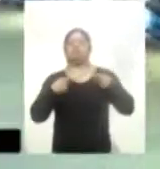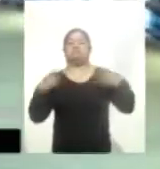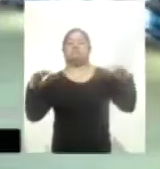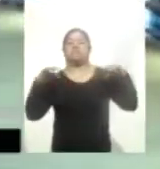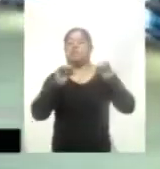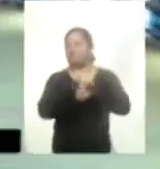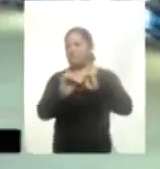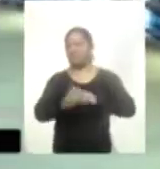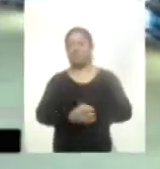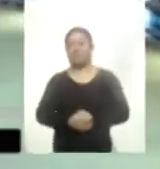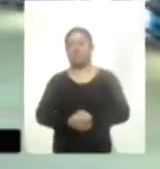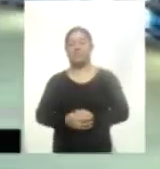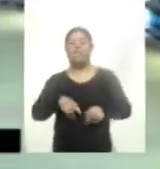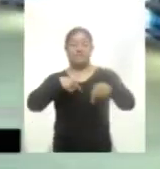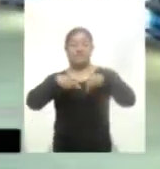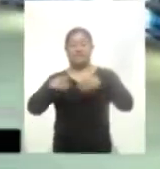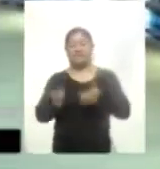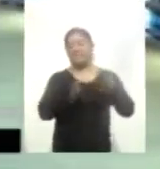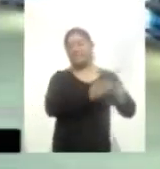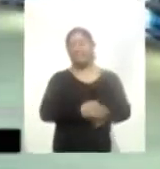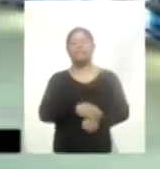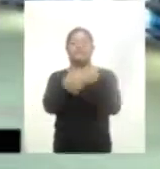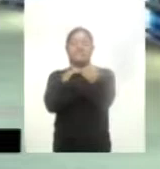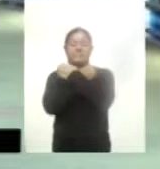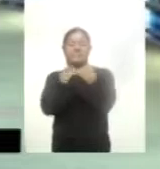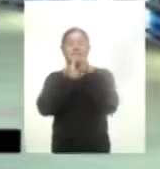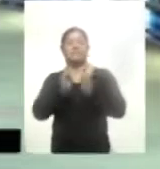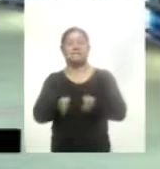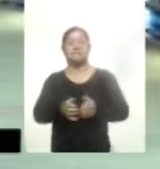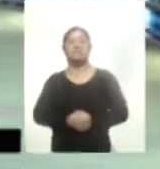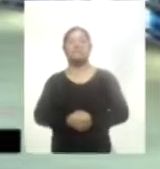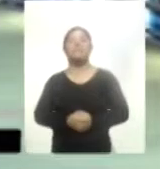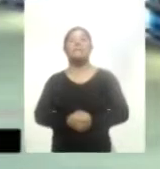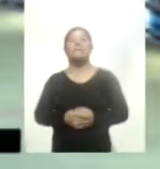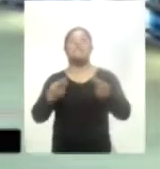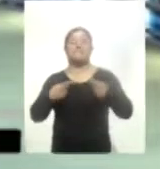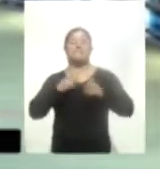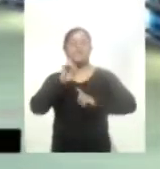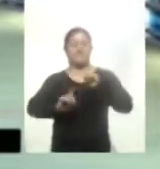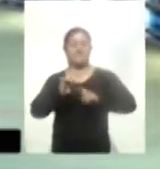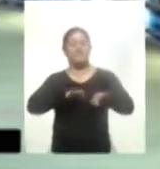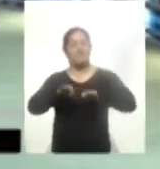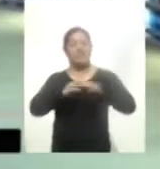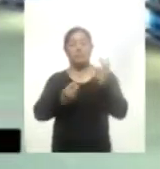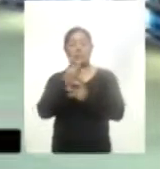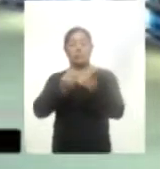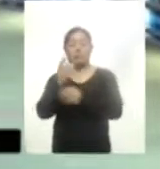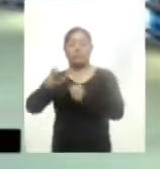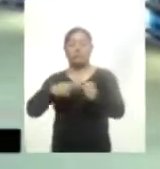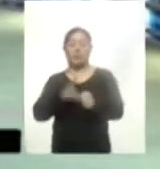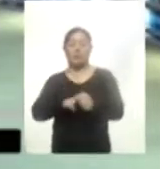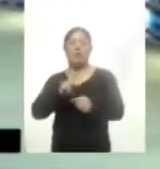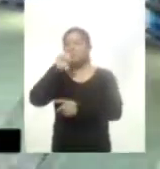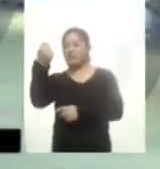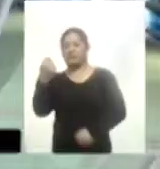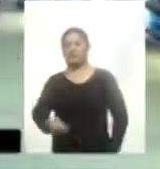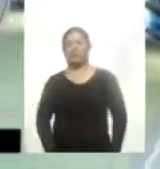Y del fútbol nos vamos a la educación física porque precisamente educadores físicos trabajan con la nueva normalidad y la tecnología.